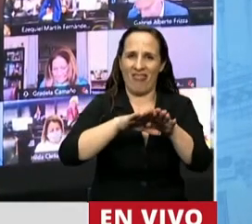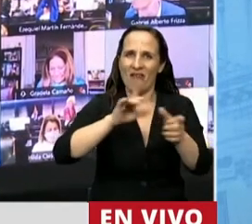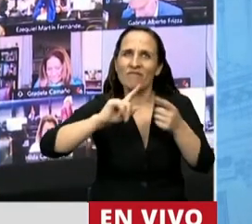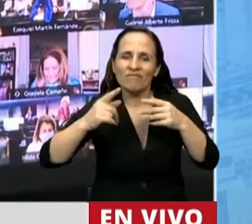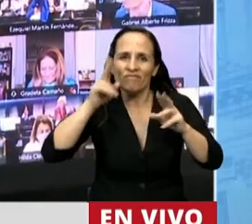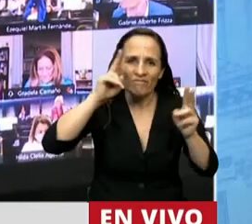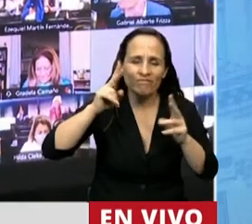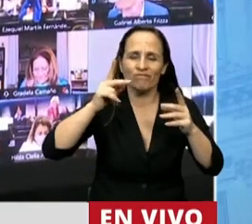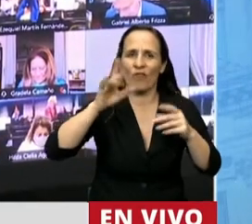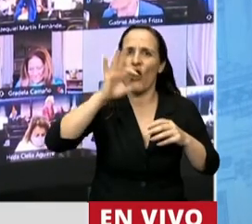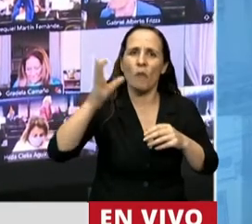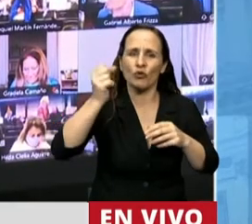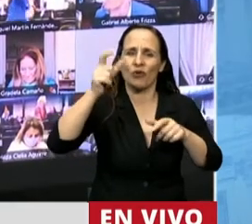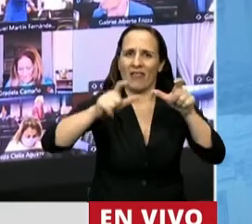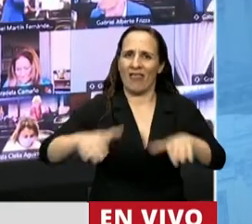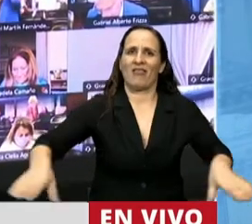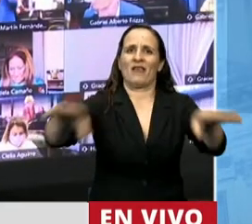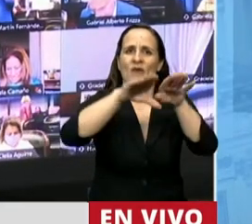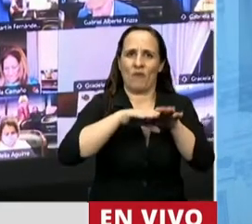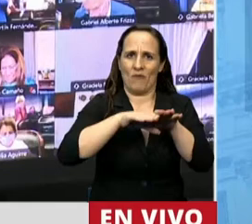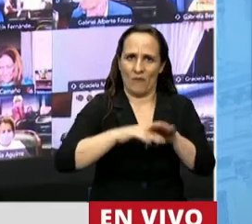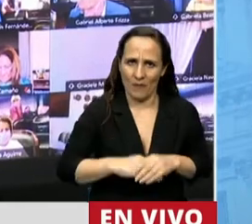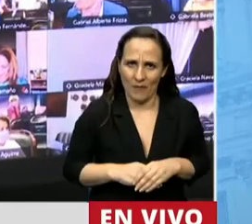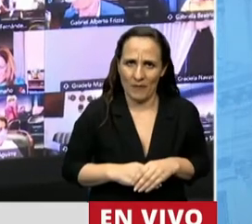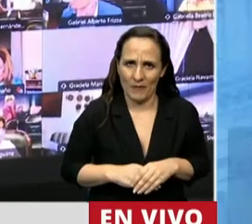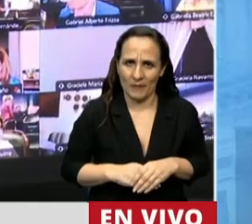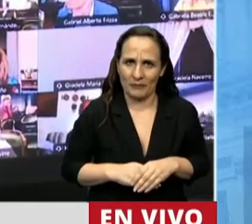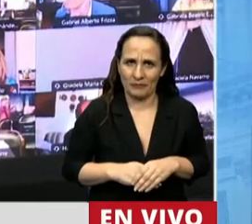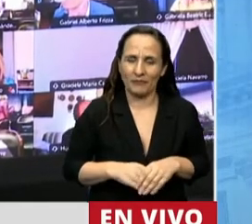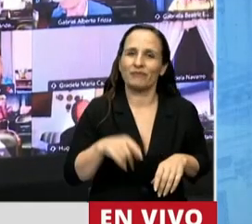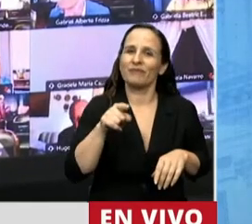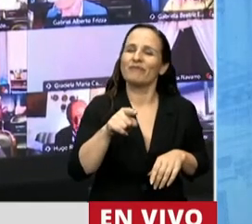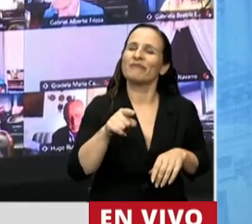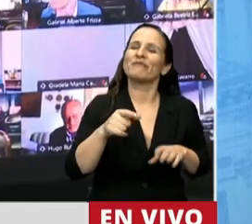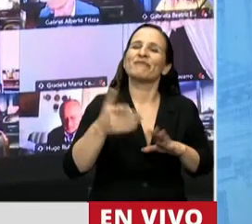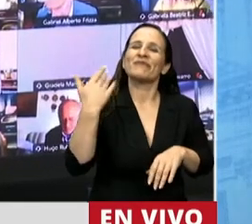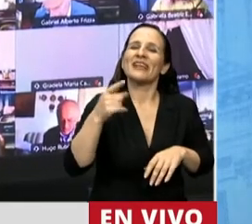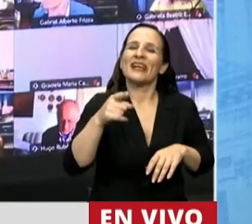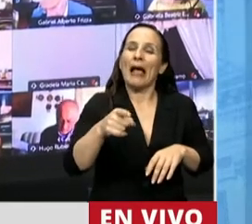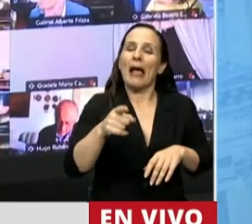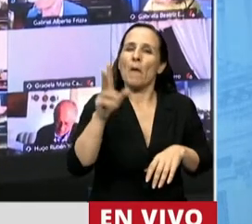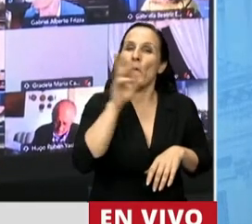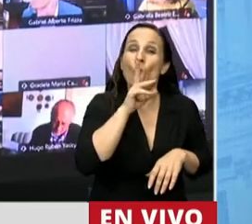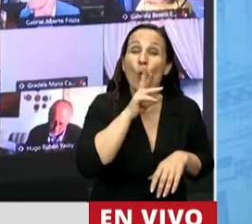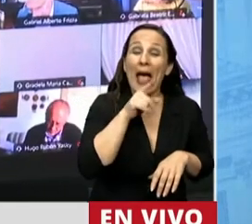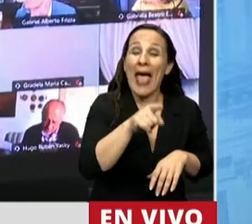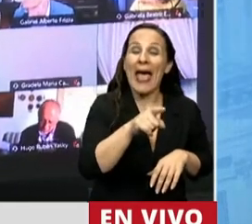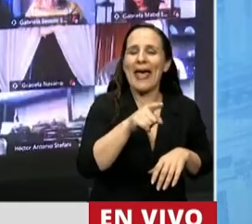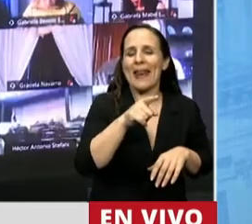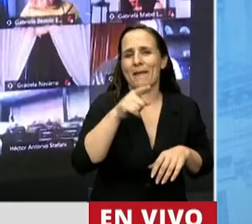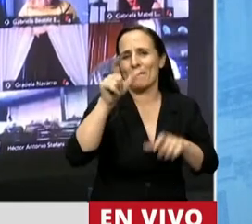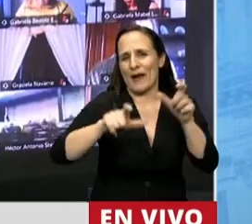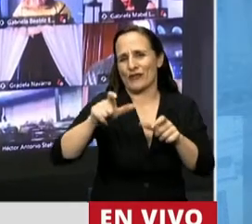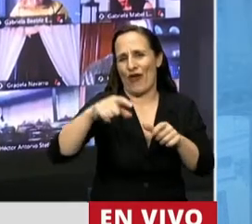Sin lugar a dudas, estamos al menos quebrando esa pared de cristal que le impide a las mujeres de las diversidades